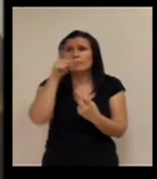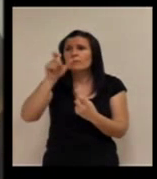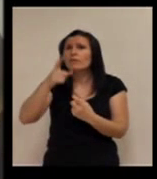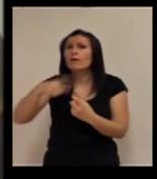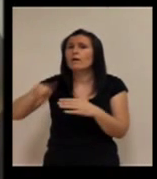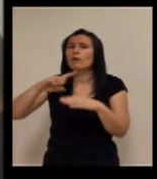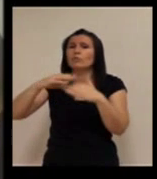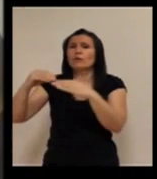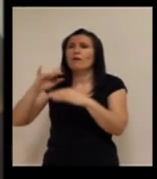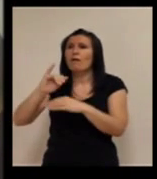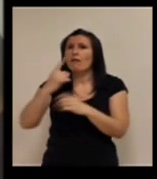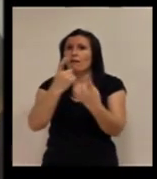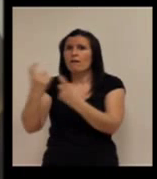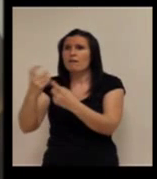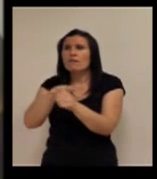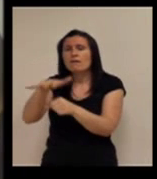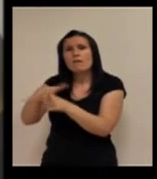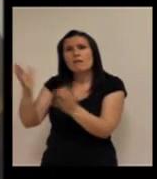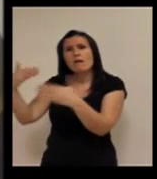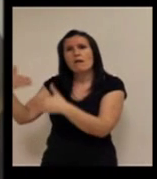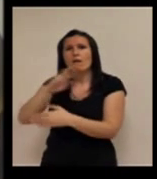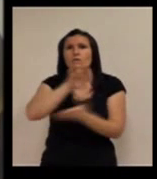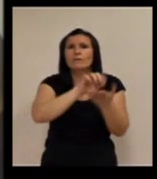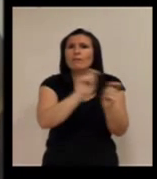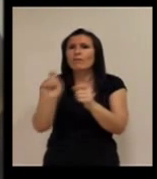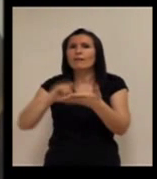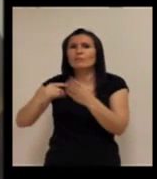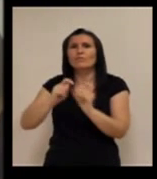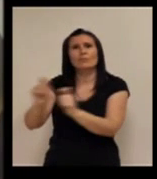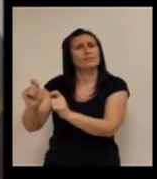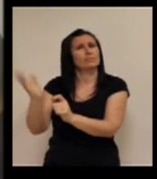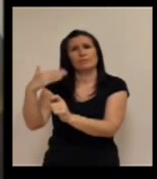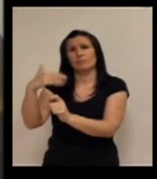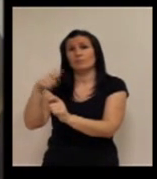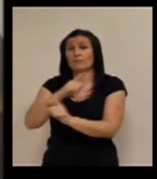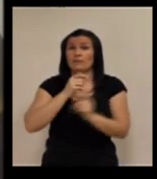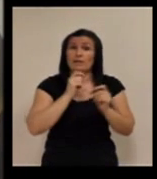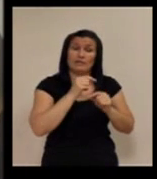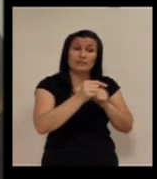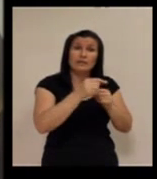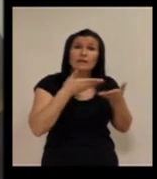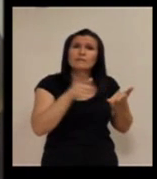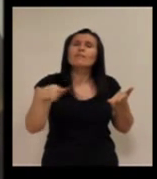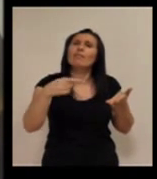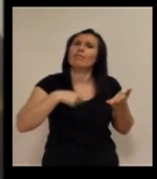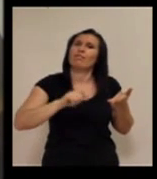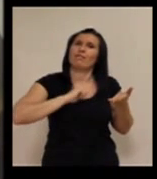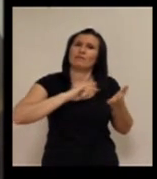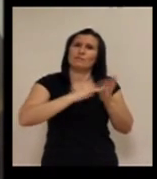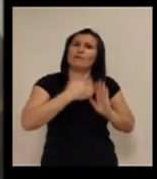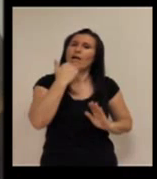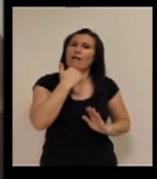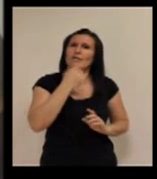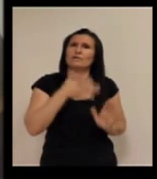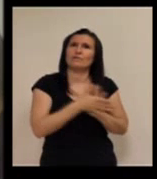Los usuarios tienen necesidades que no ven cubiertas con otros servicios y que al final la teleasistencia hace un poco de